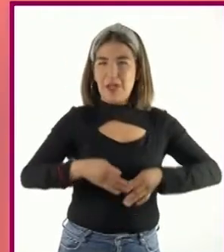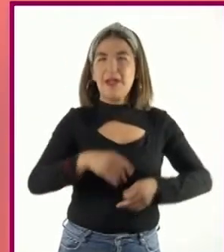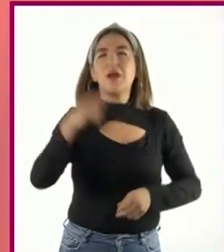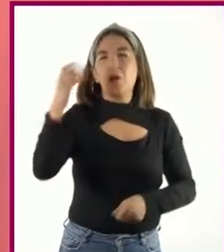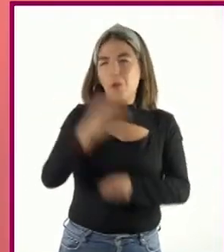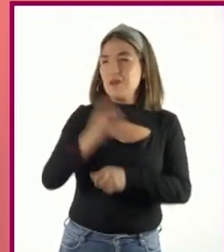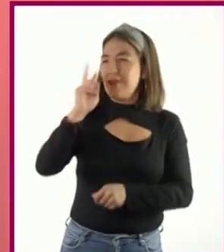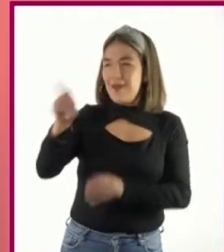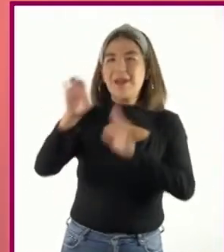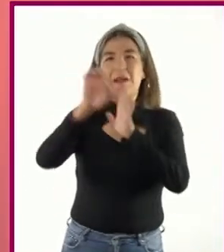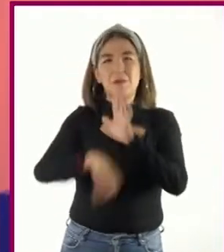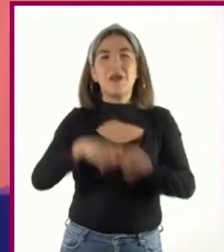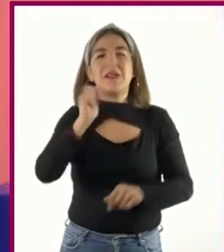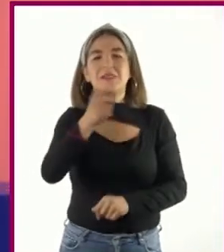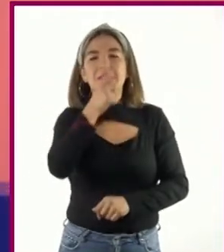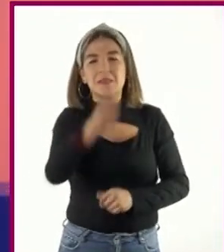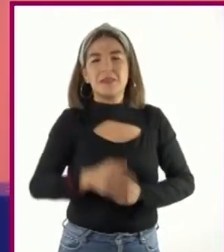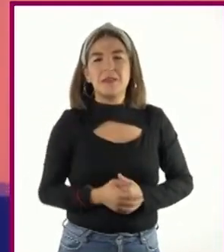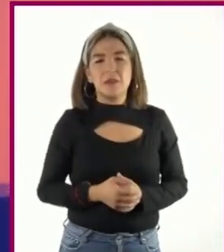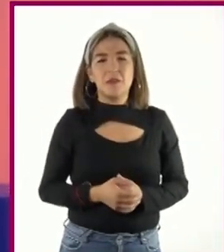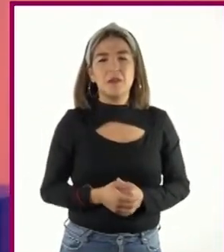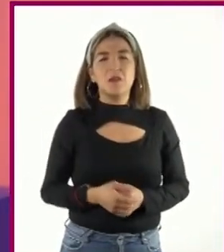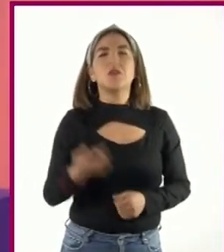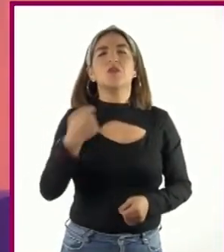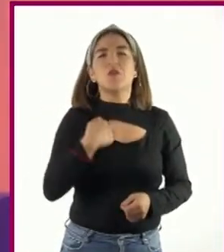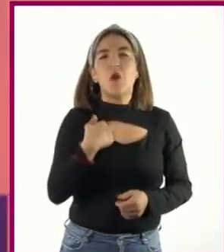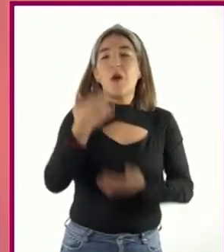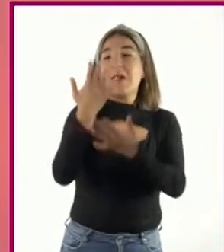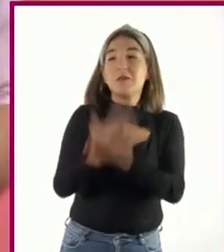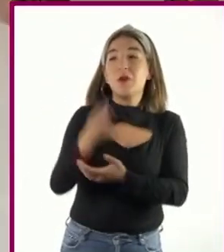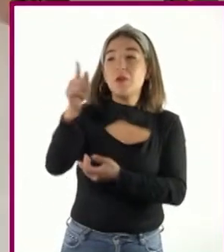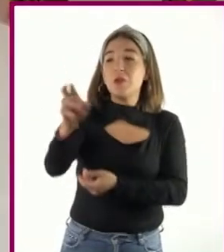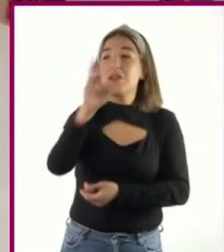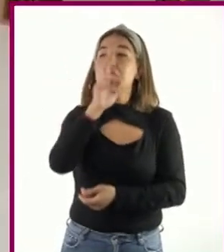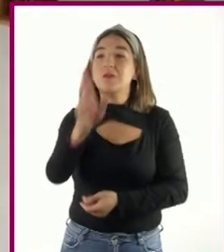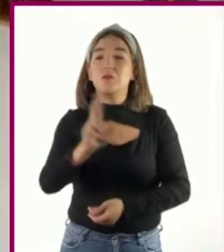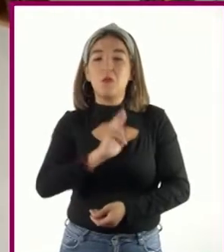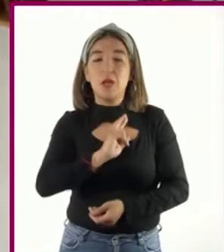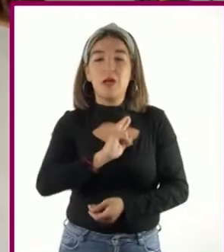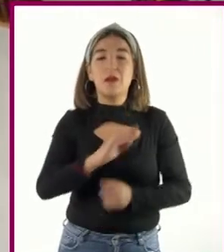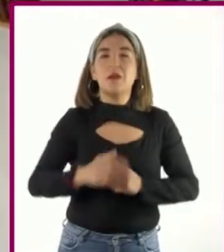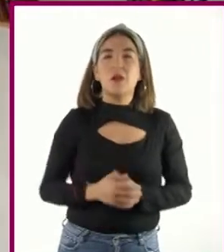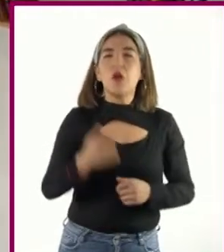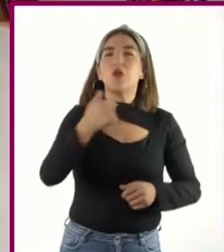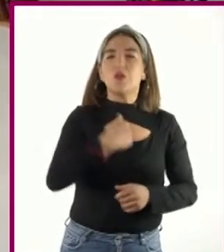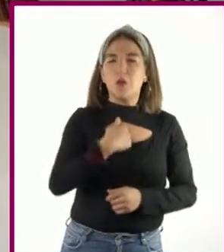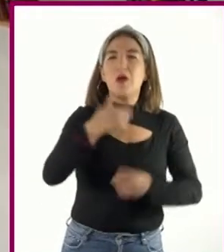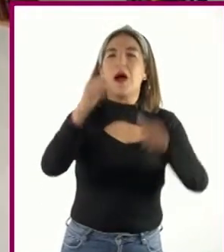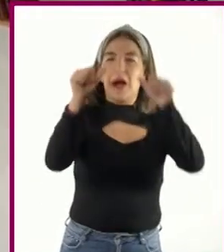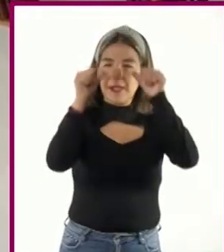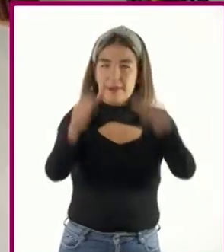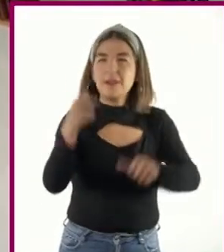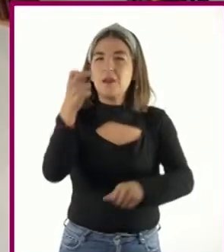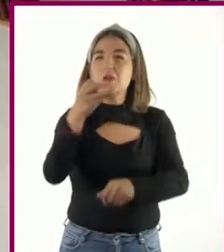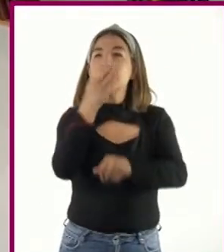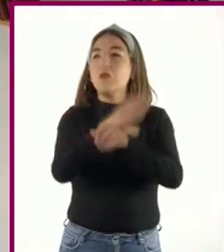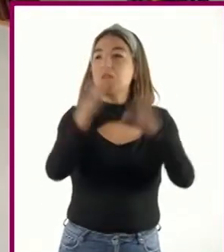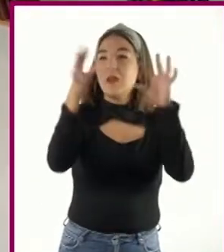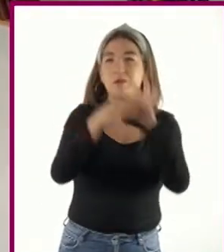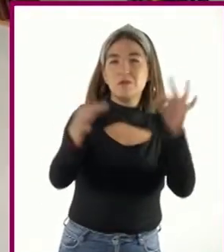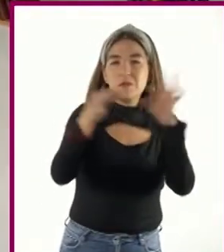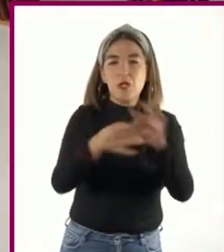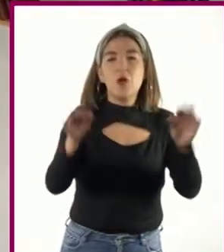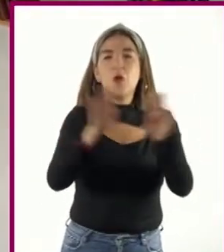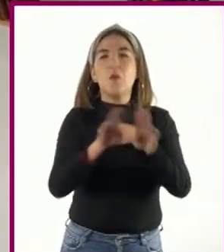que existen algunos como... Quedo a su disposición o... Quedo atenta a cualquier aclaración. Como